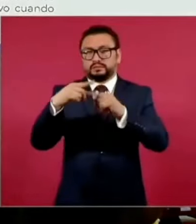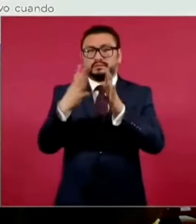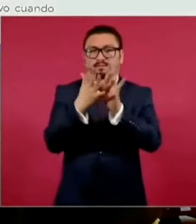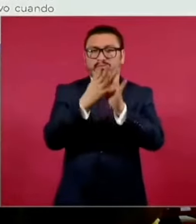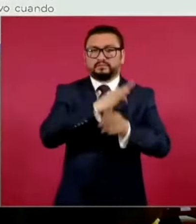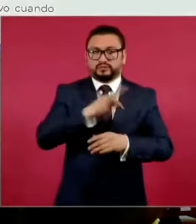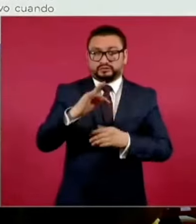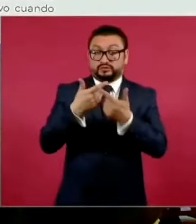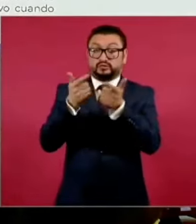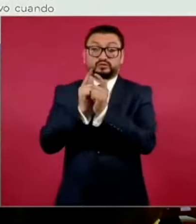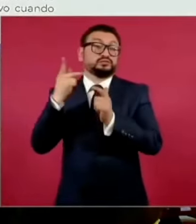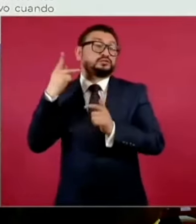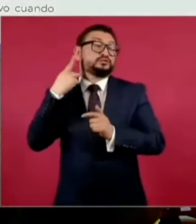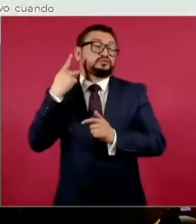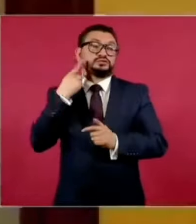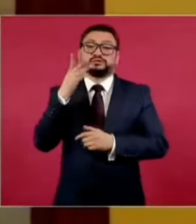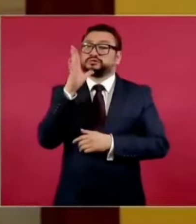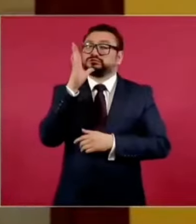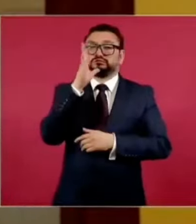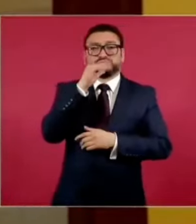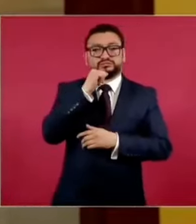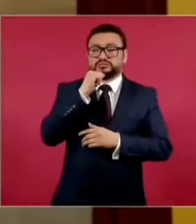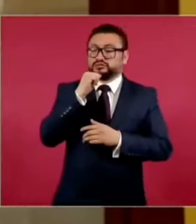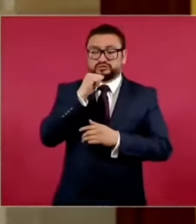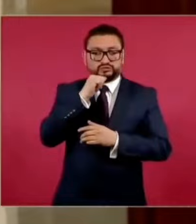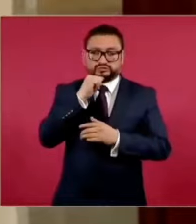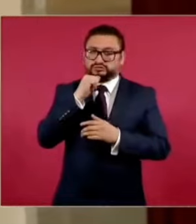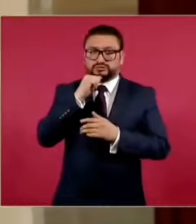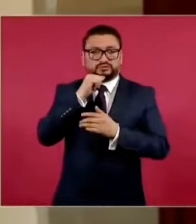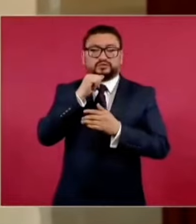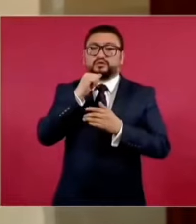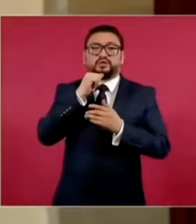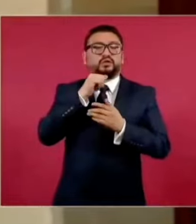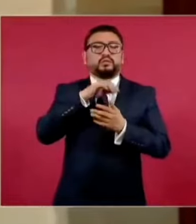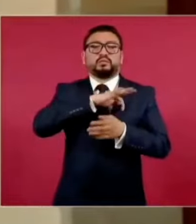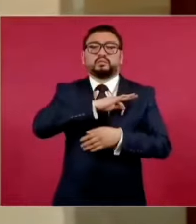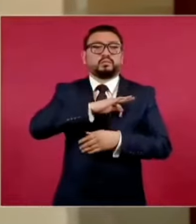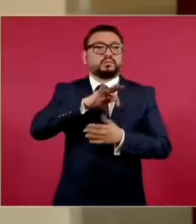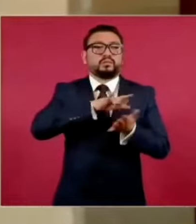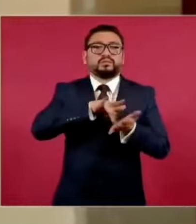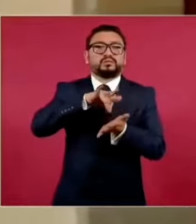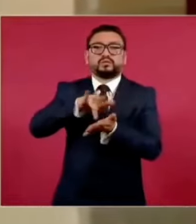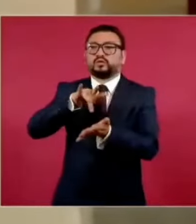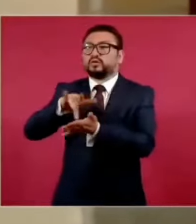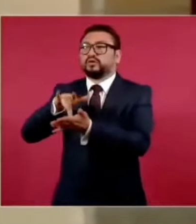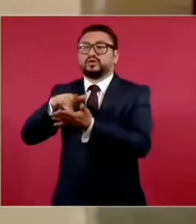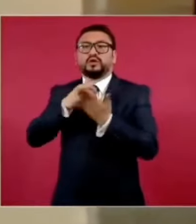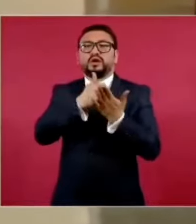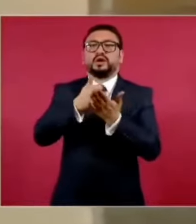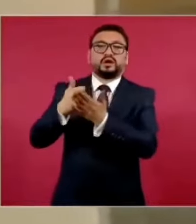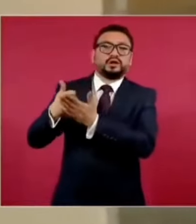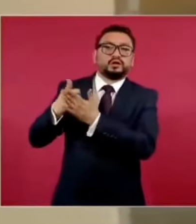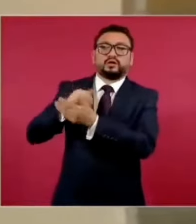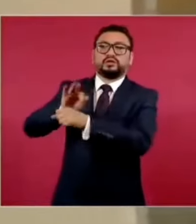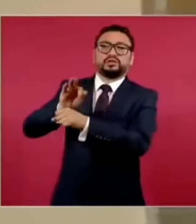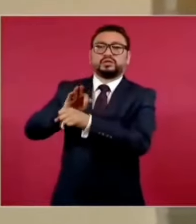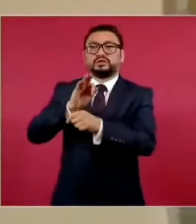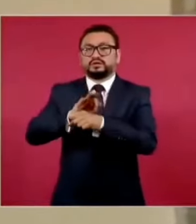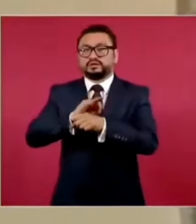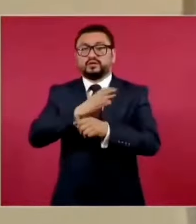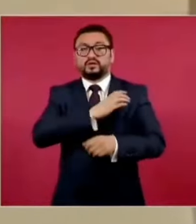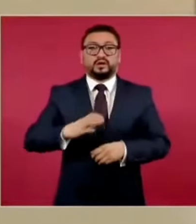políticos no podrán realizar proselitismo a favor o en contra de alguna